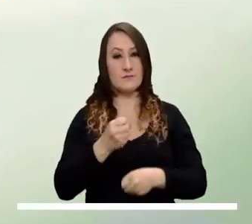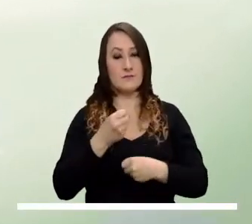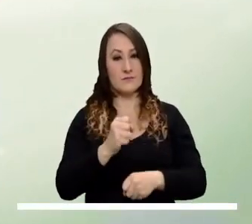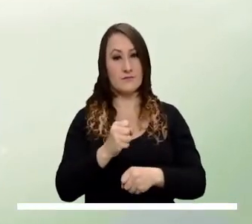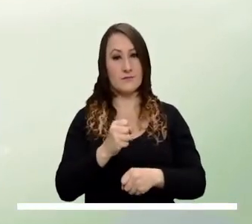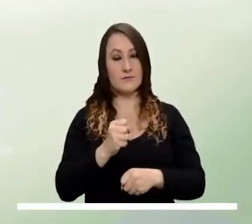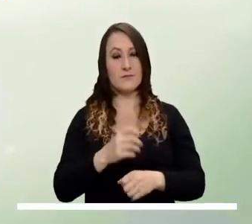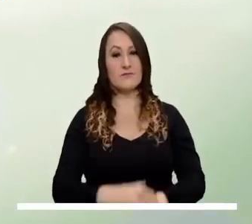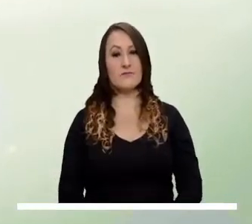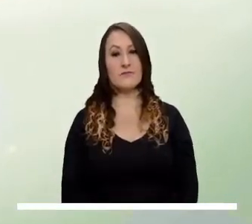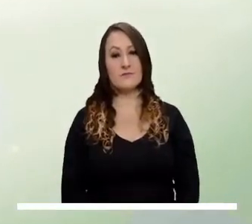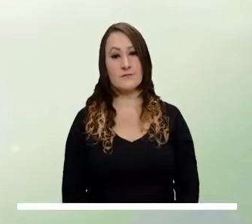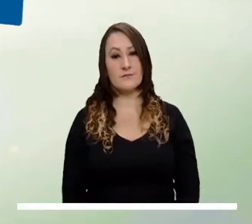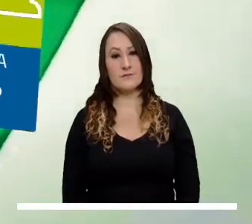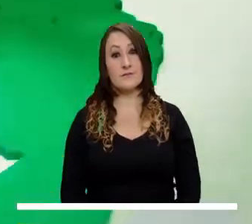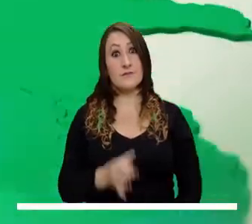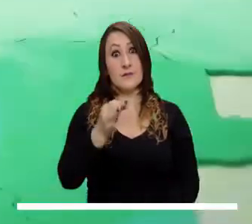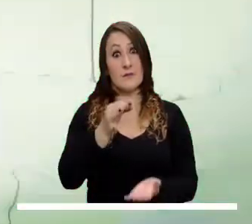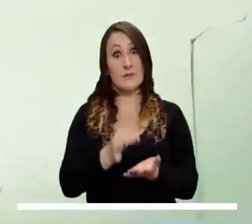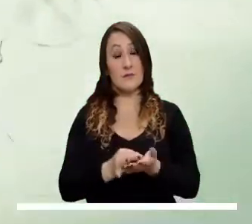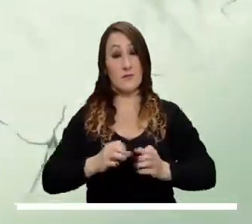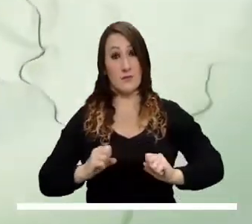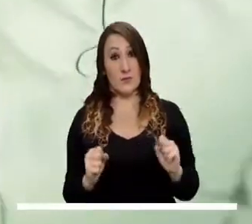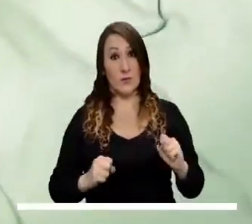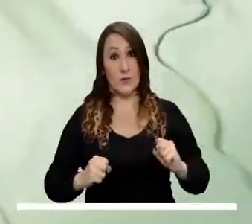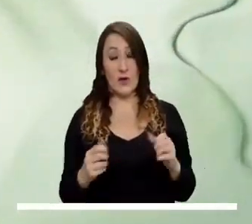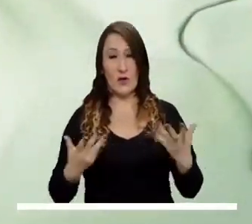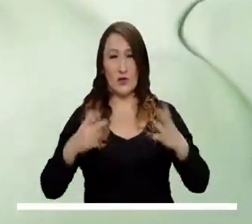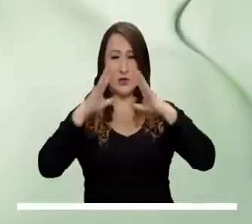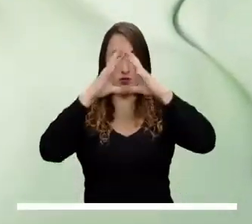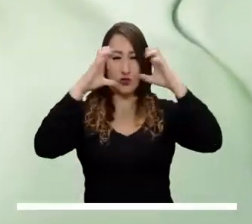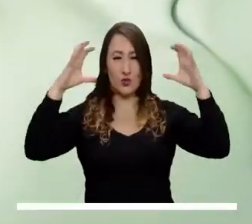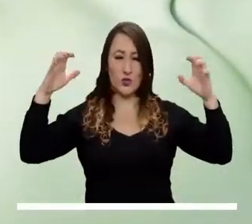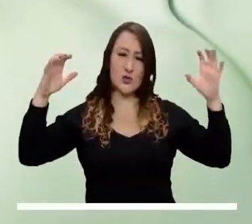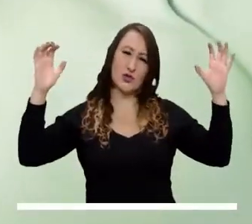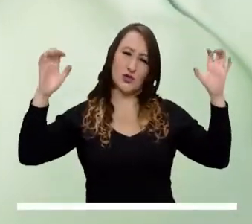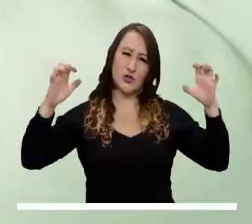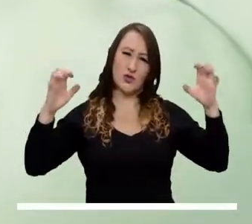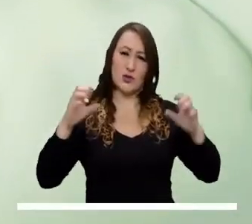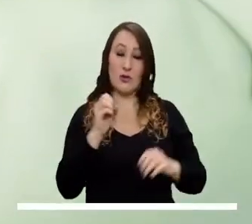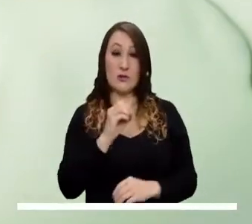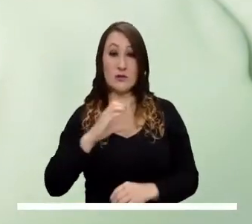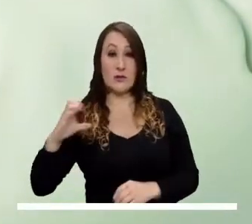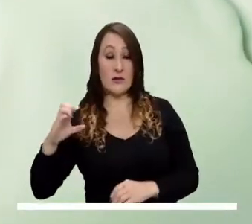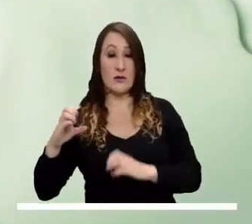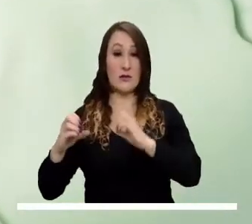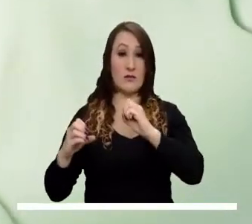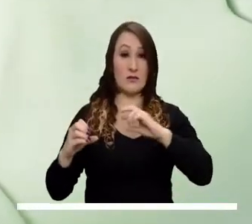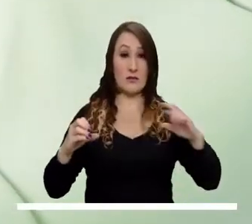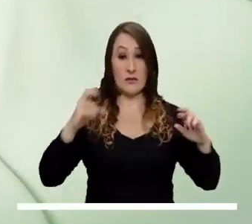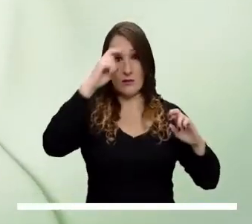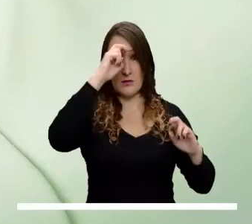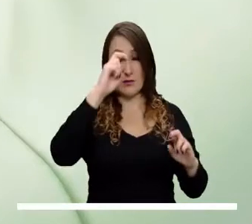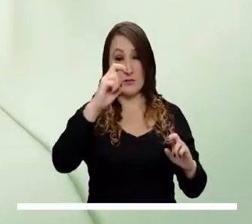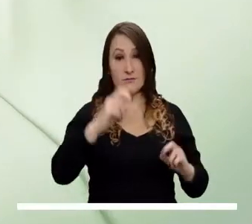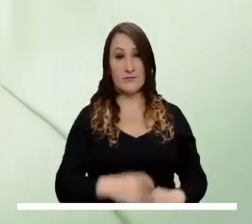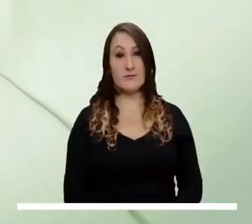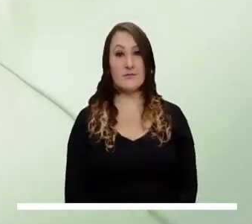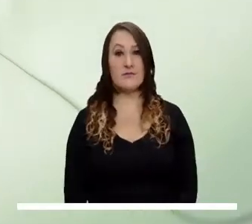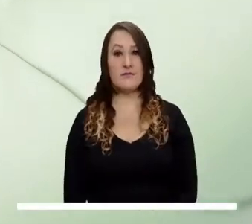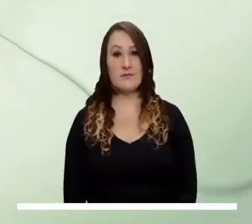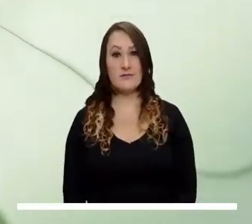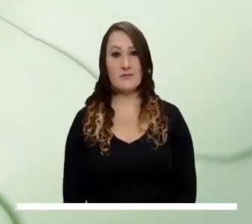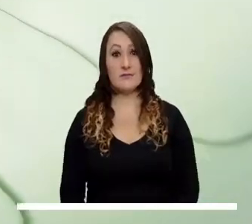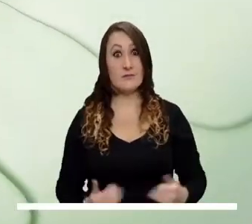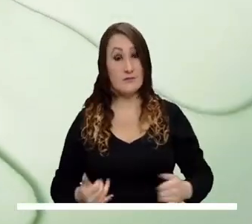calculan lluvias de menor intensidad. Por último, la capital del país tendrá una tarde encapotada con lloviznas en el occidente, oriente y norte